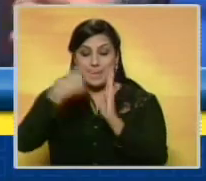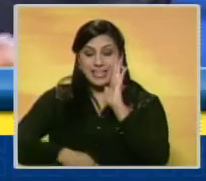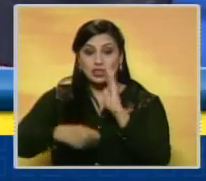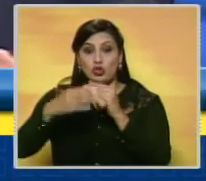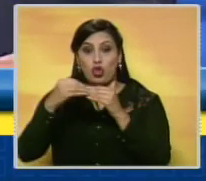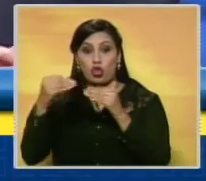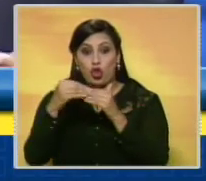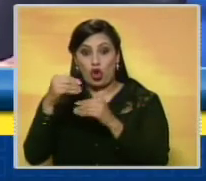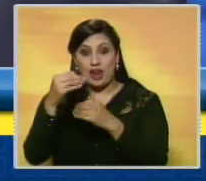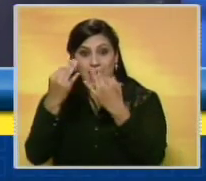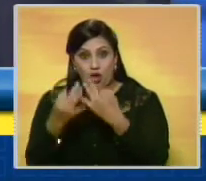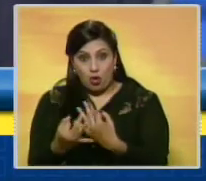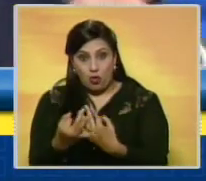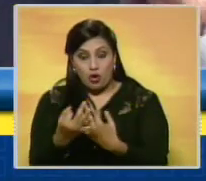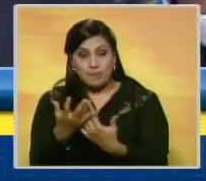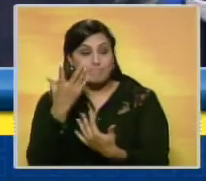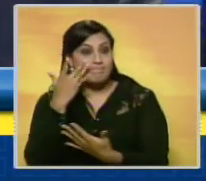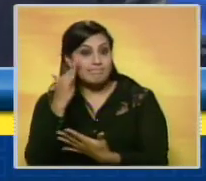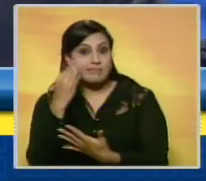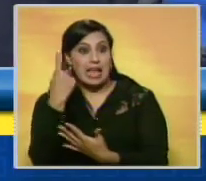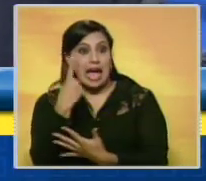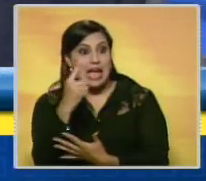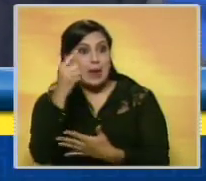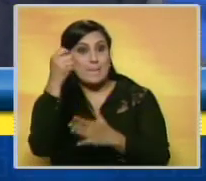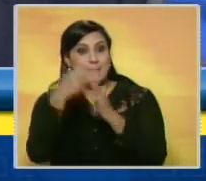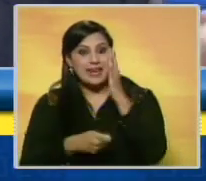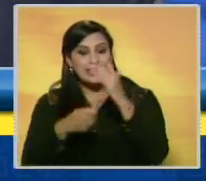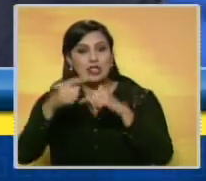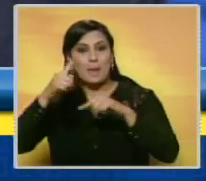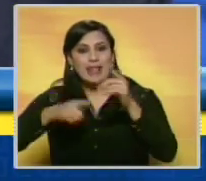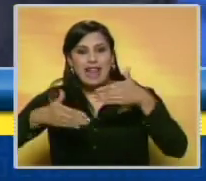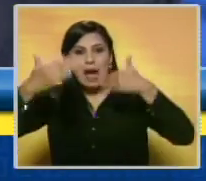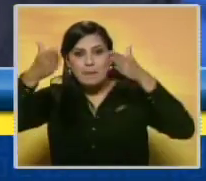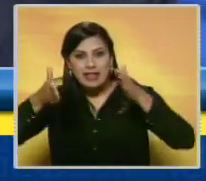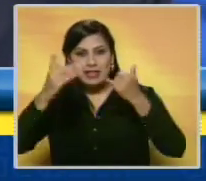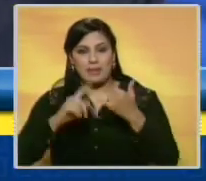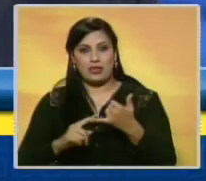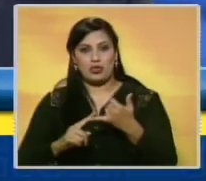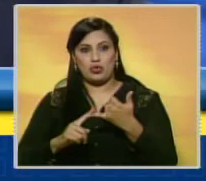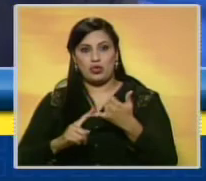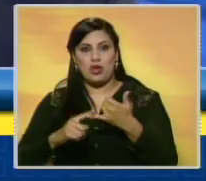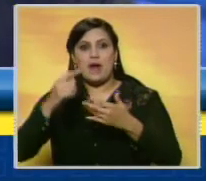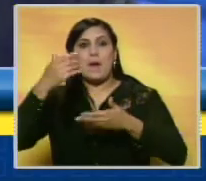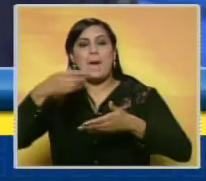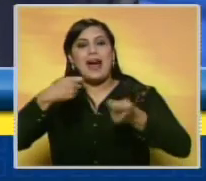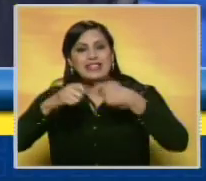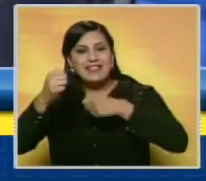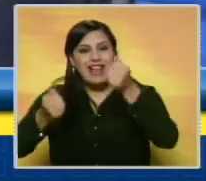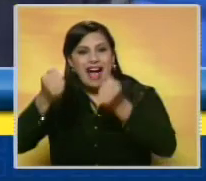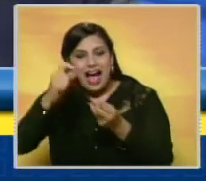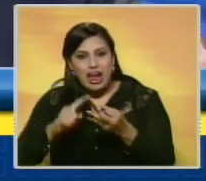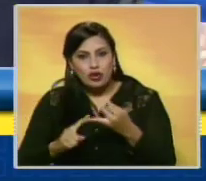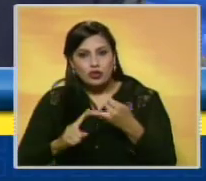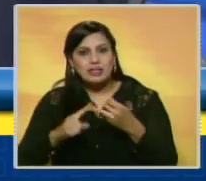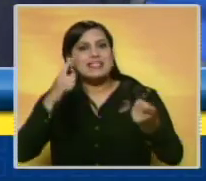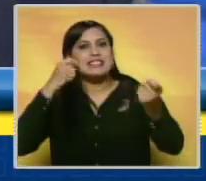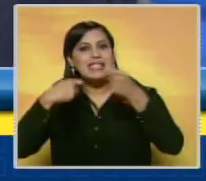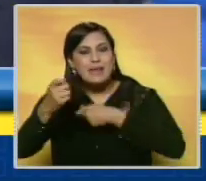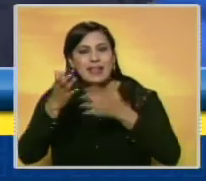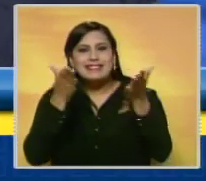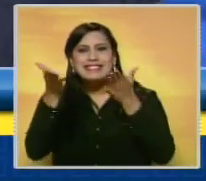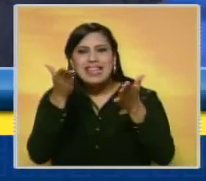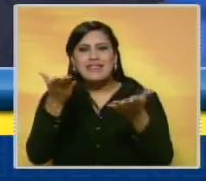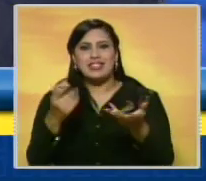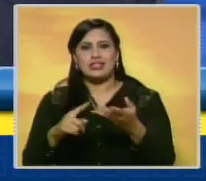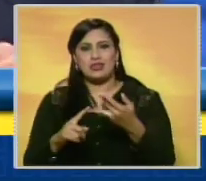paralelo, ese dólar guarimbero, está el precio de los apartamentos, el precio de los vehículos, el precio de los bienes y